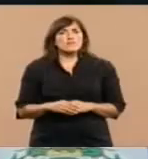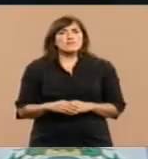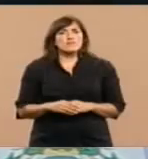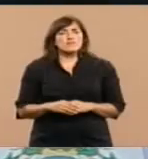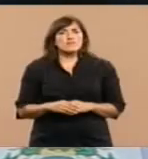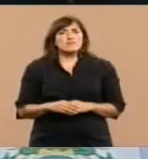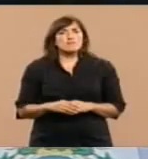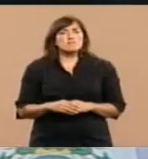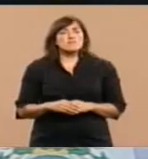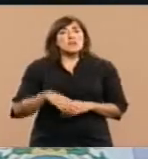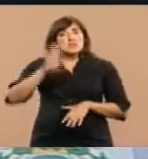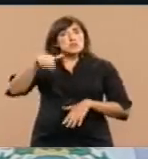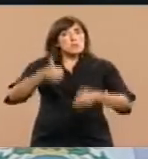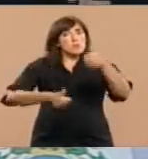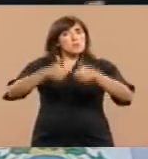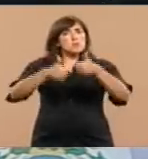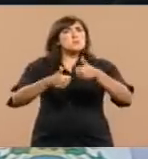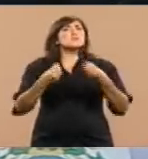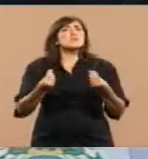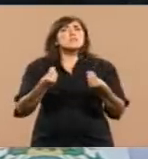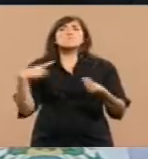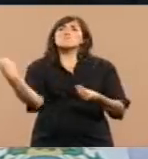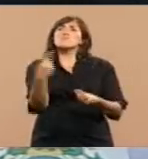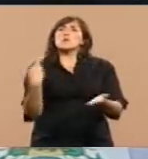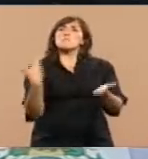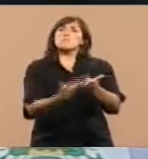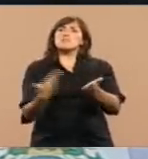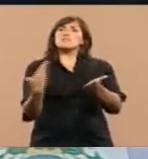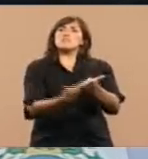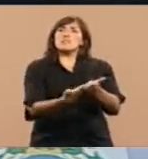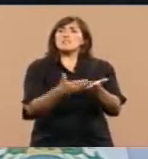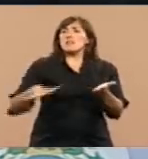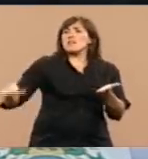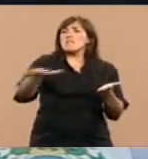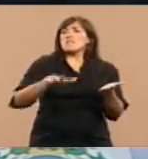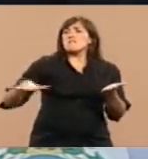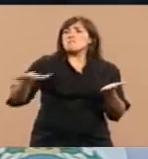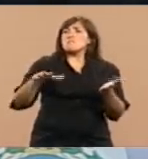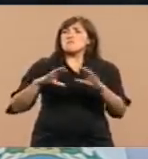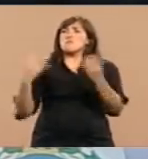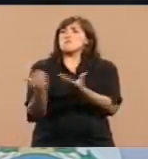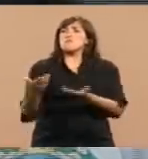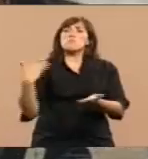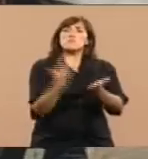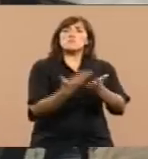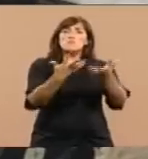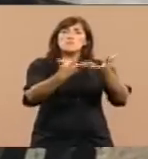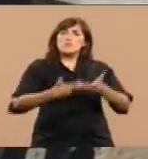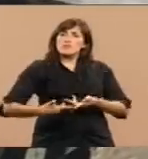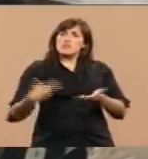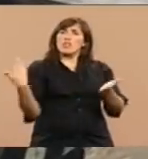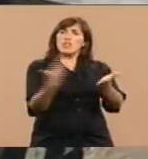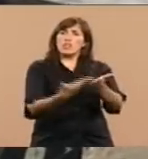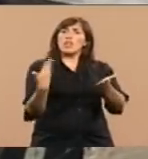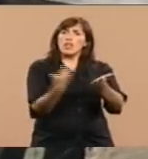para que se presentaran proyectos desde la comunidad que